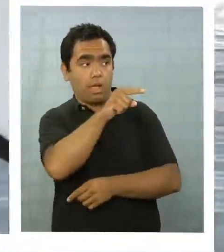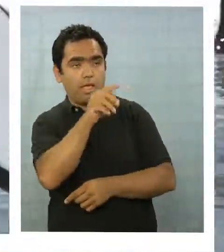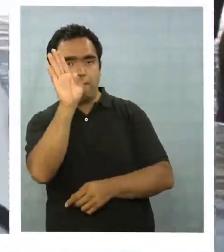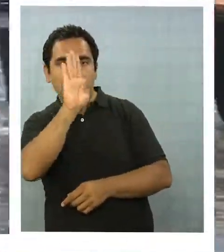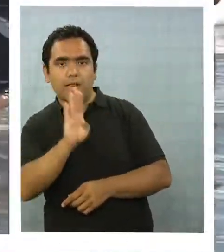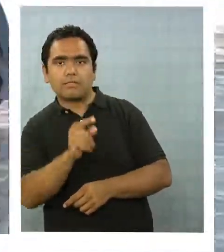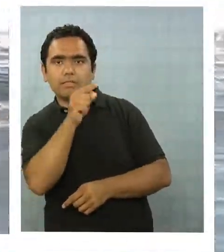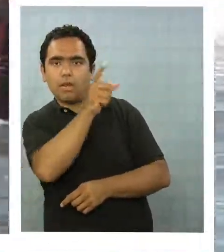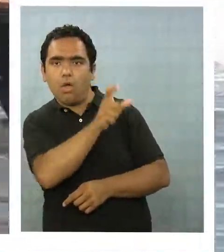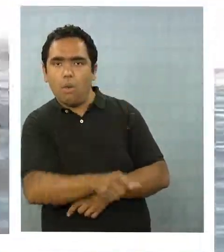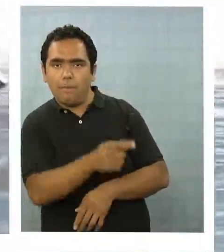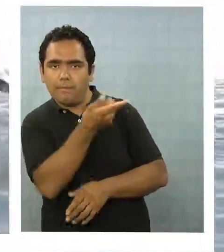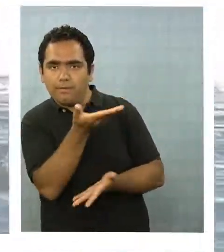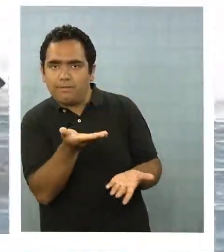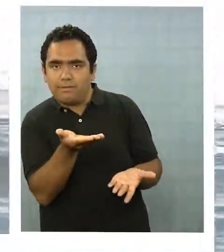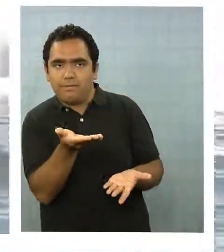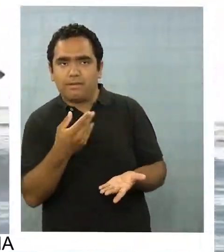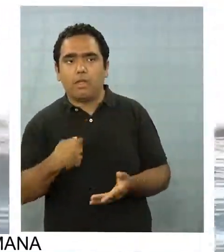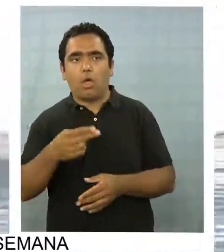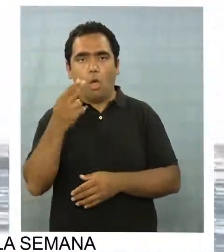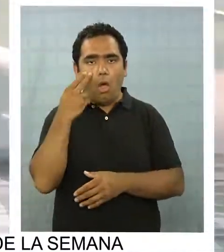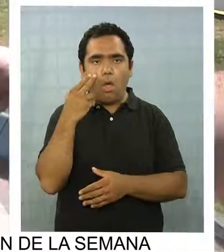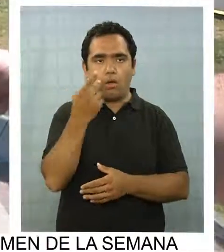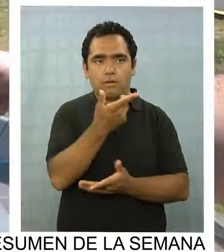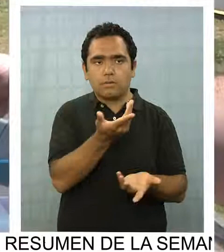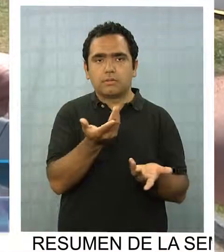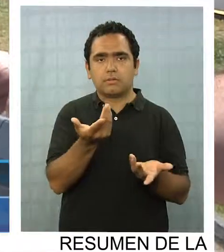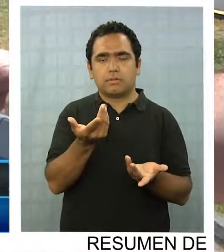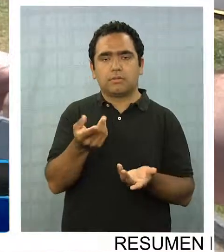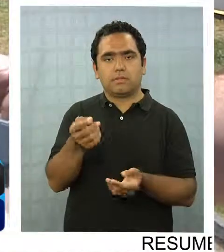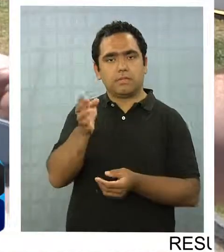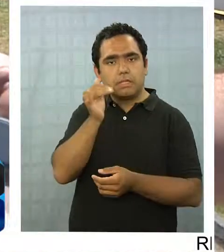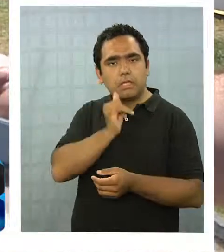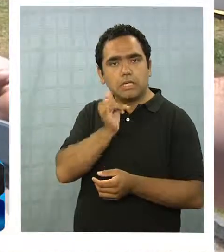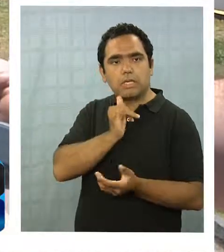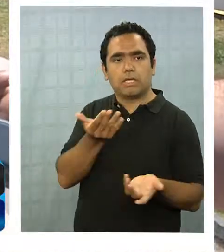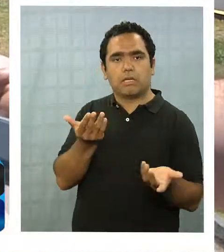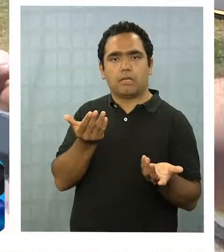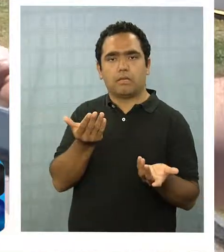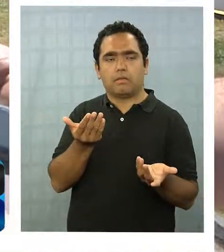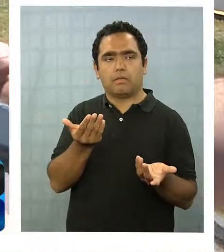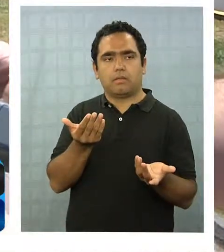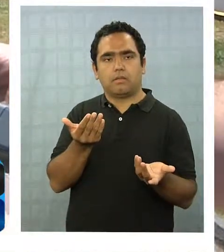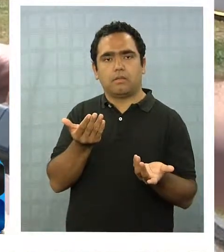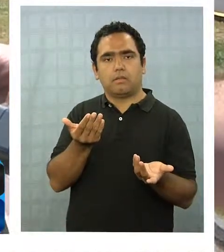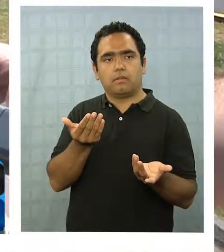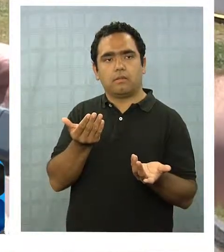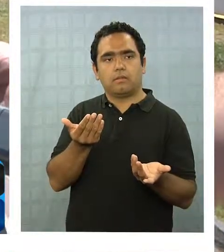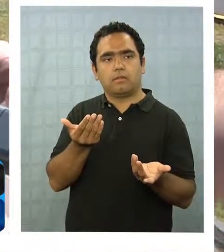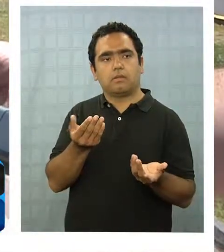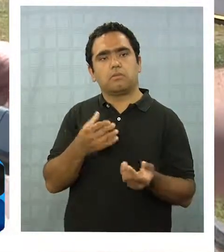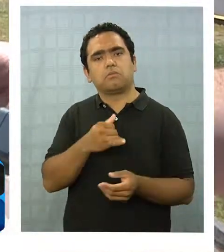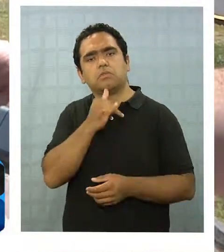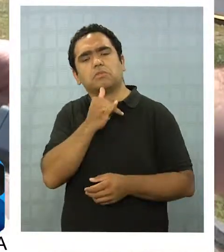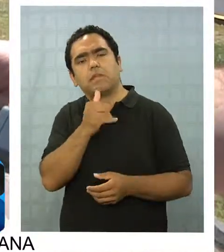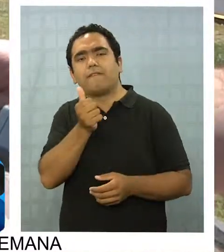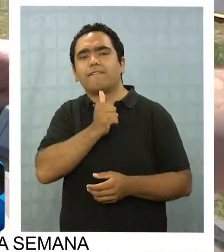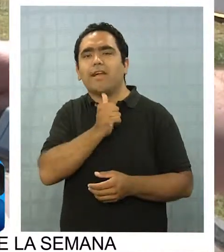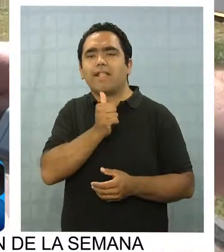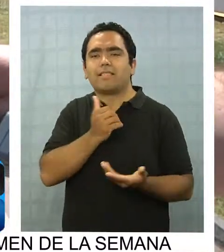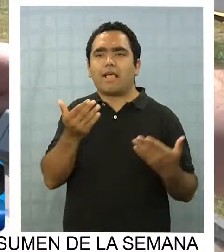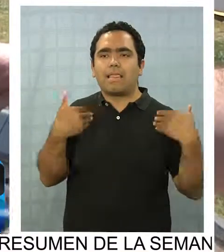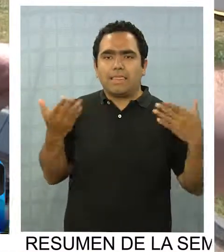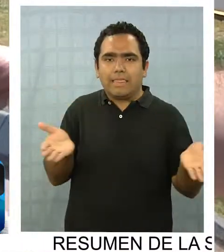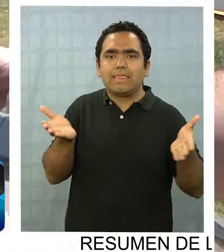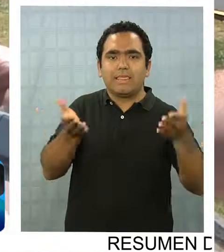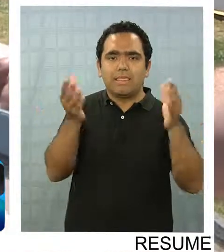Brasil y es muy conocido, Iquique. Y claro, tampoco no se potencia el deporte en la